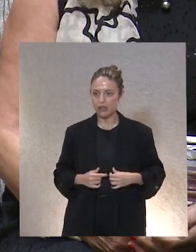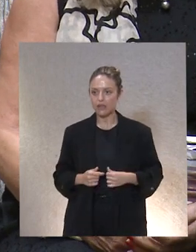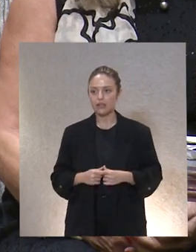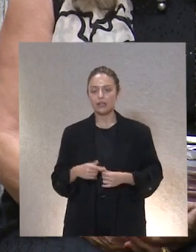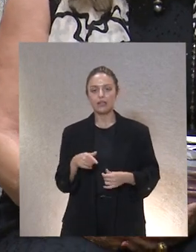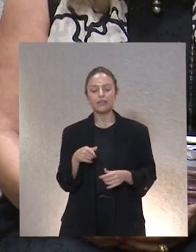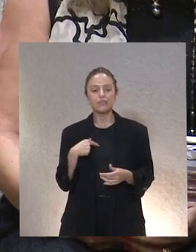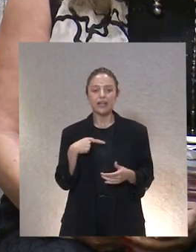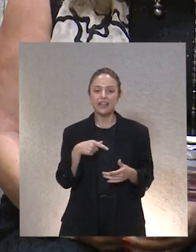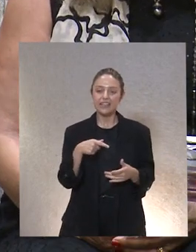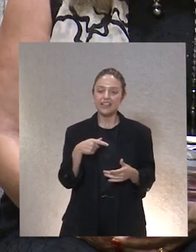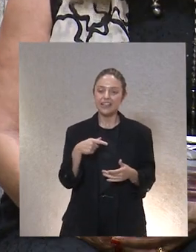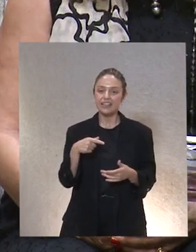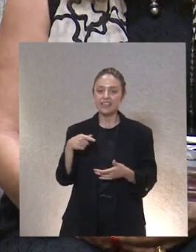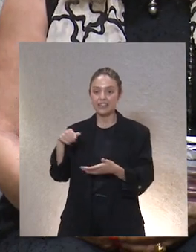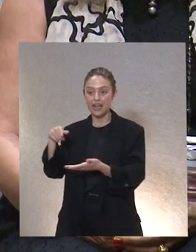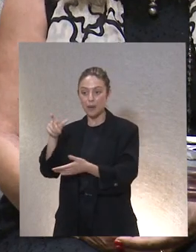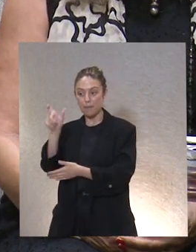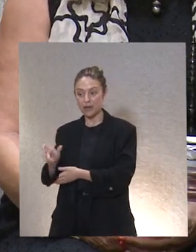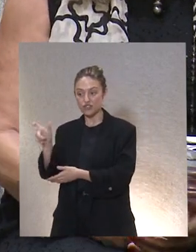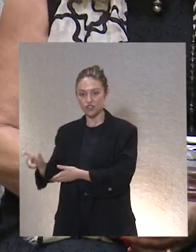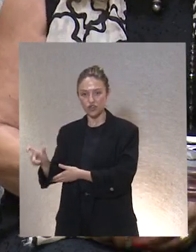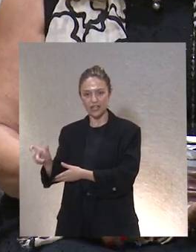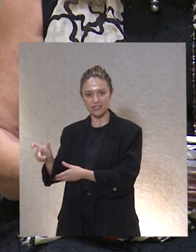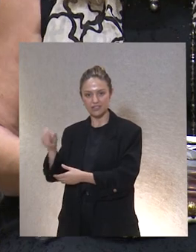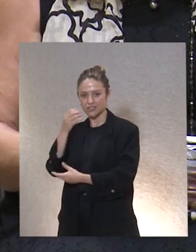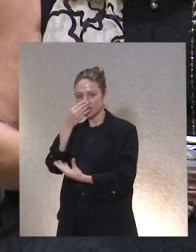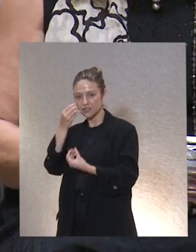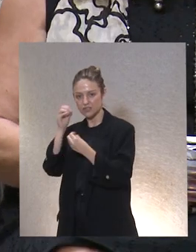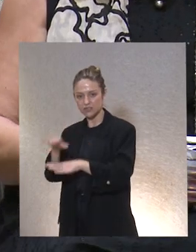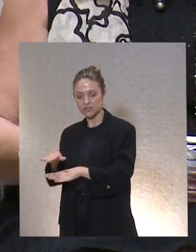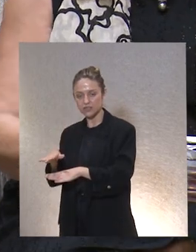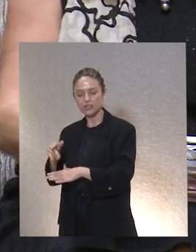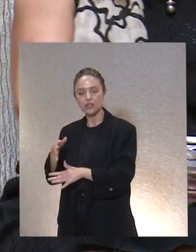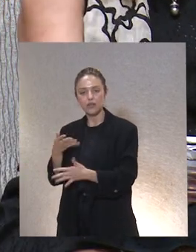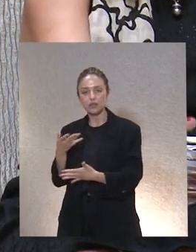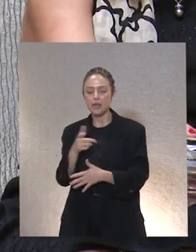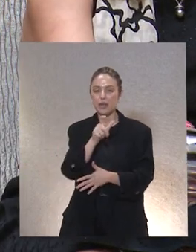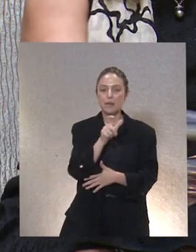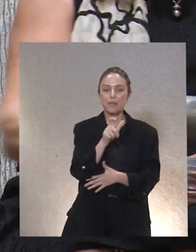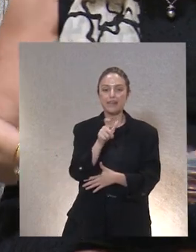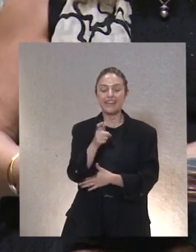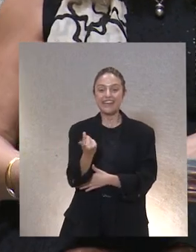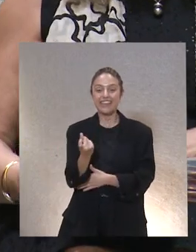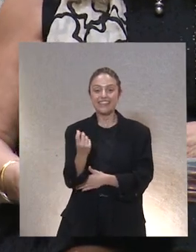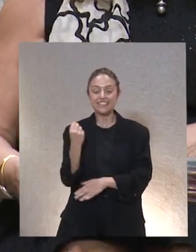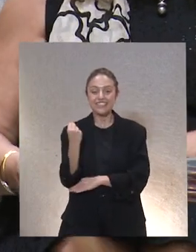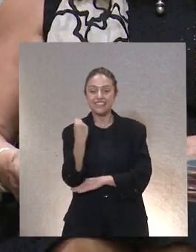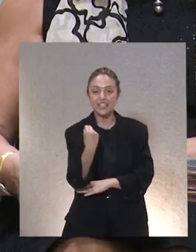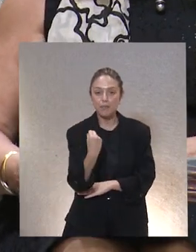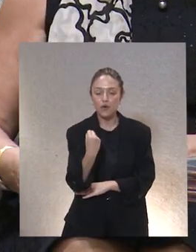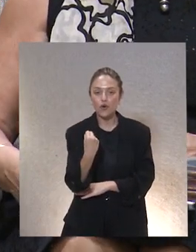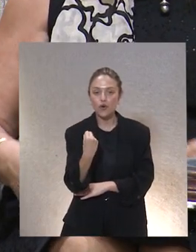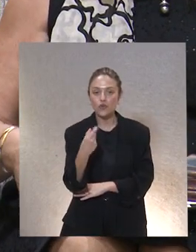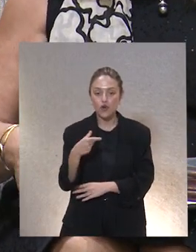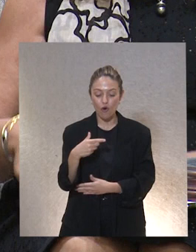de estar suplantando en muchas ocasiones a las personas como decía Gloria especialmente aquellas con más necesidades de apoyos a quienes no estamos siendo